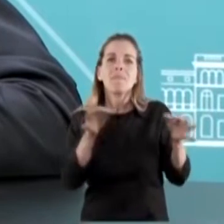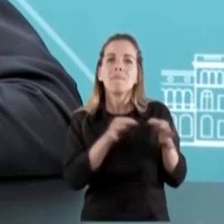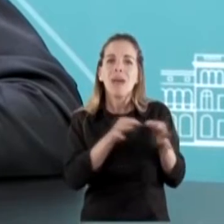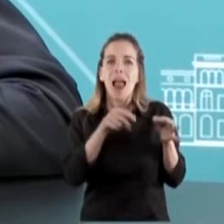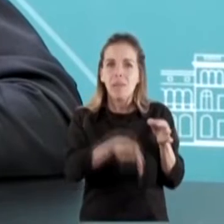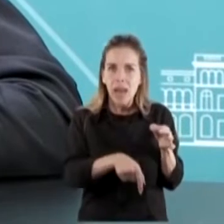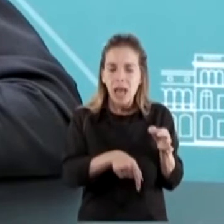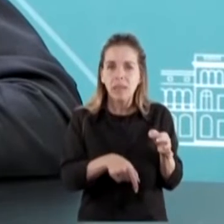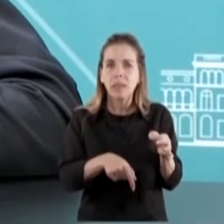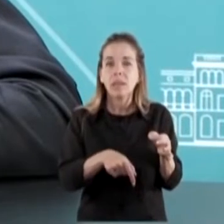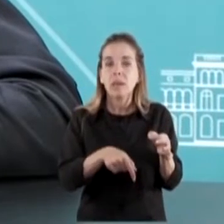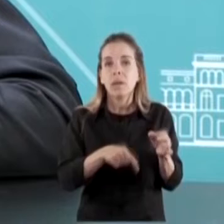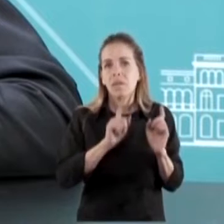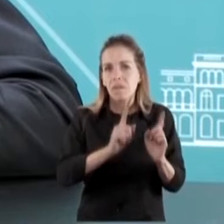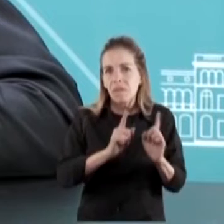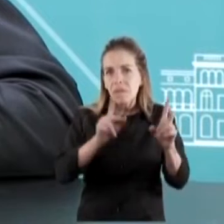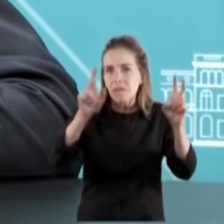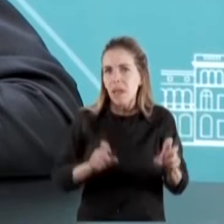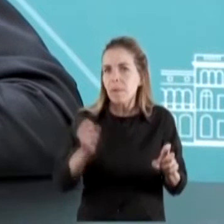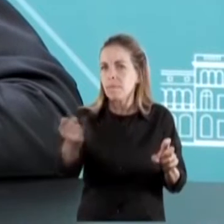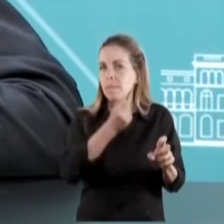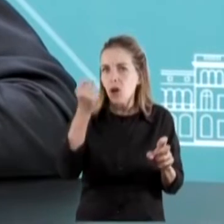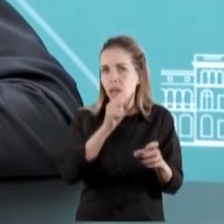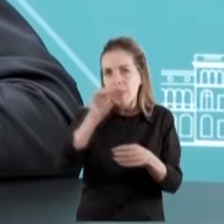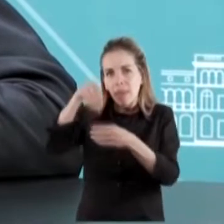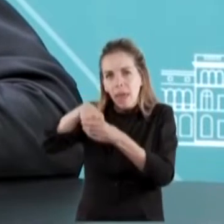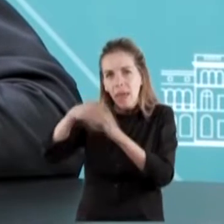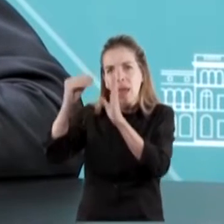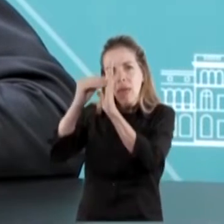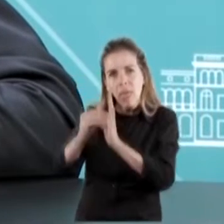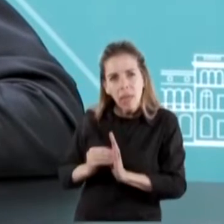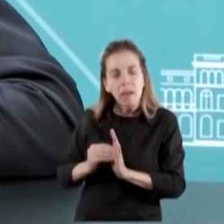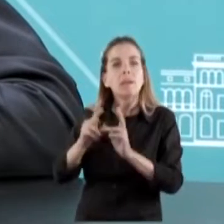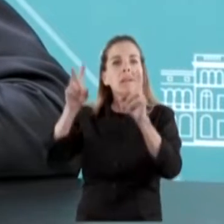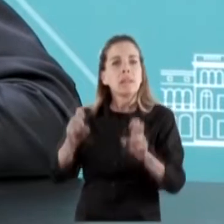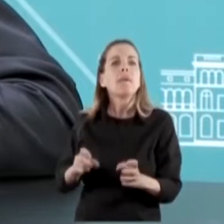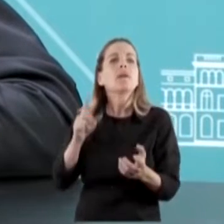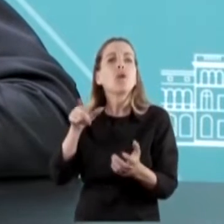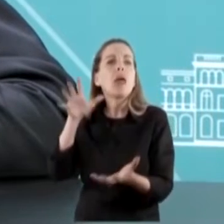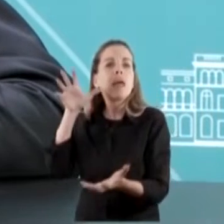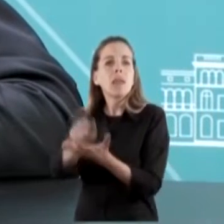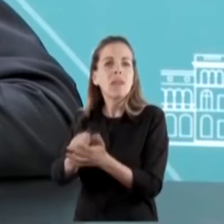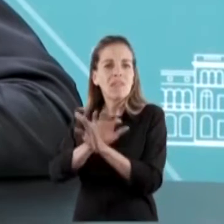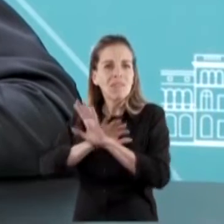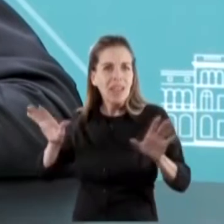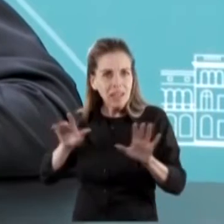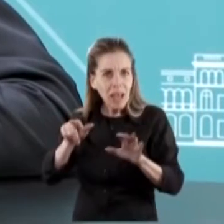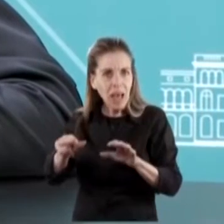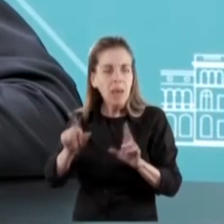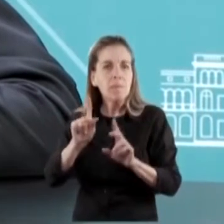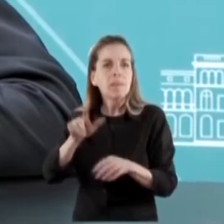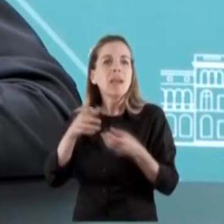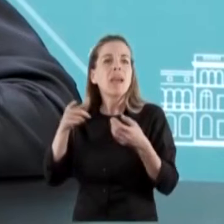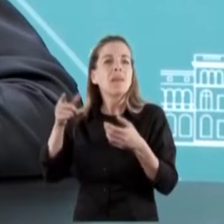Argentina, siga siendo parte de la agenda de descolonización que lleva adelante Naciones